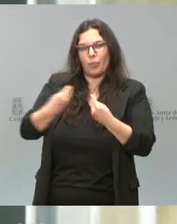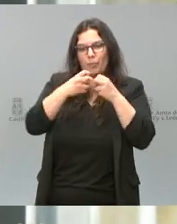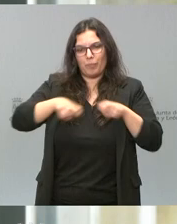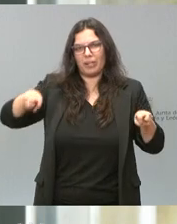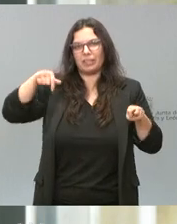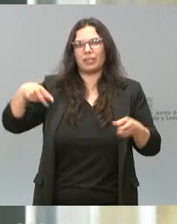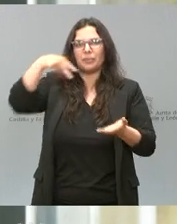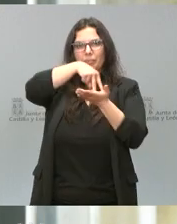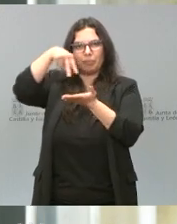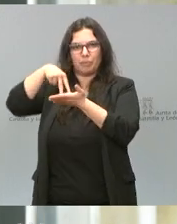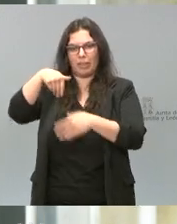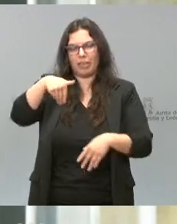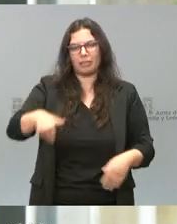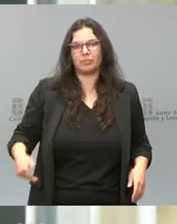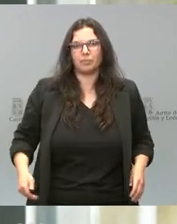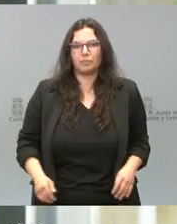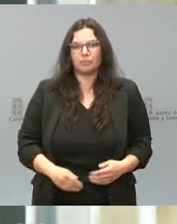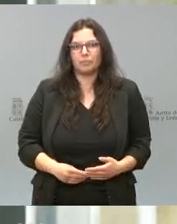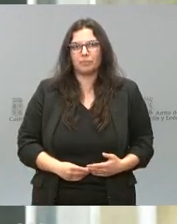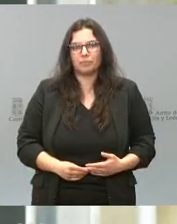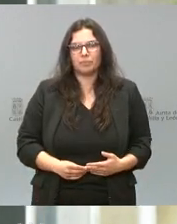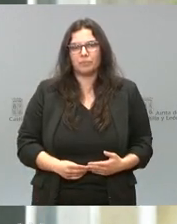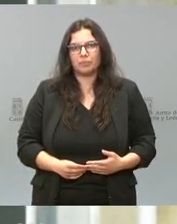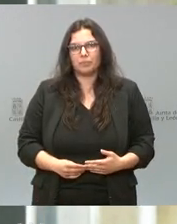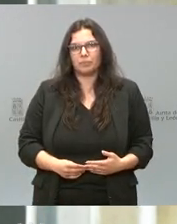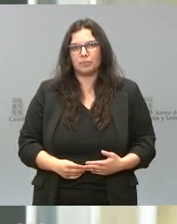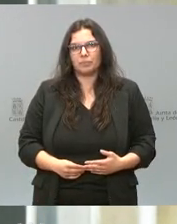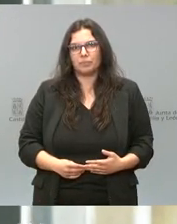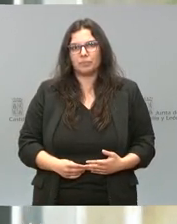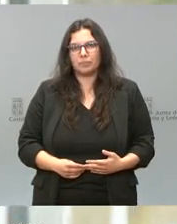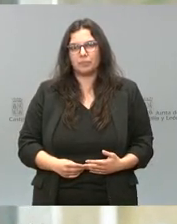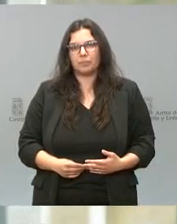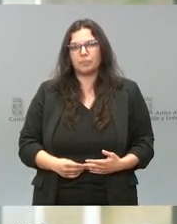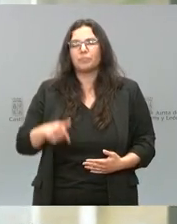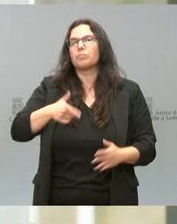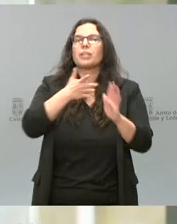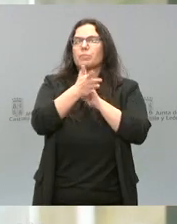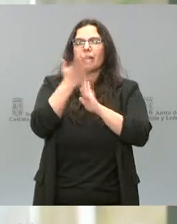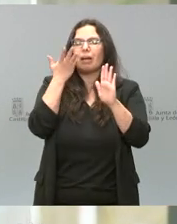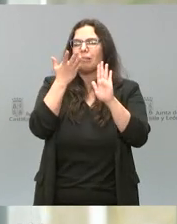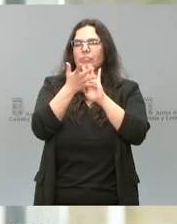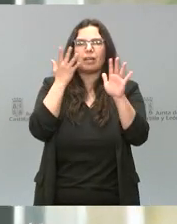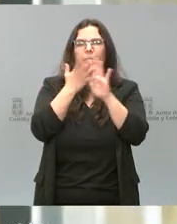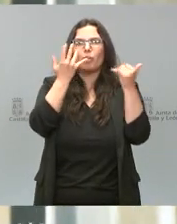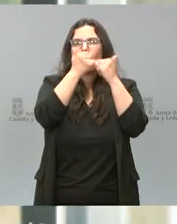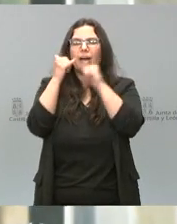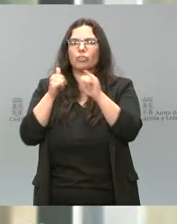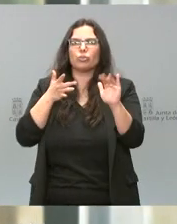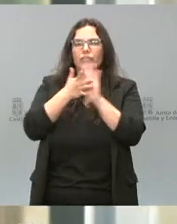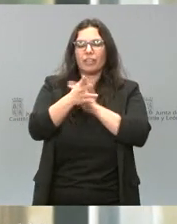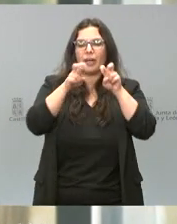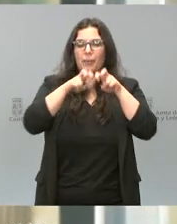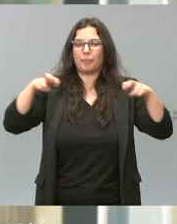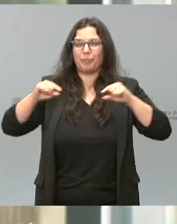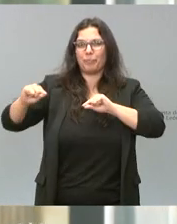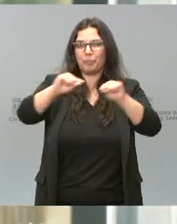este escenario en breve tiempo. Vamos a contar, les va a consistir en qué va a consistir este acto, muy rápidamente, vamos a contar con esa Mesa Redonda que les